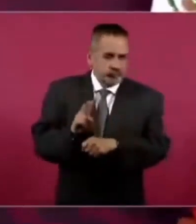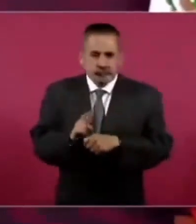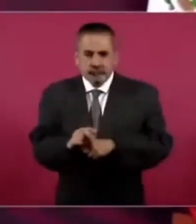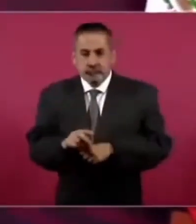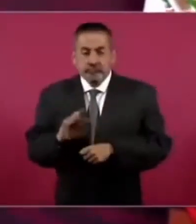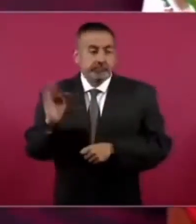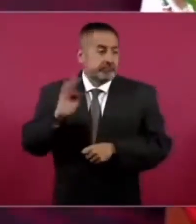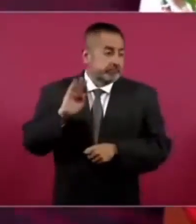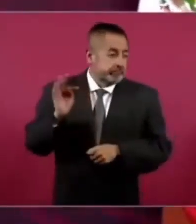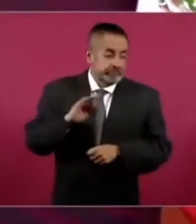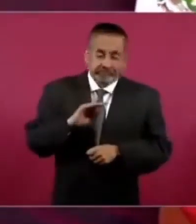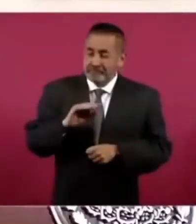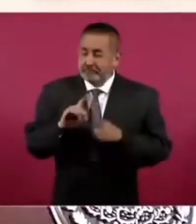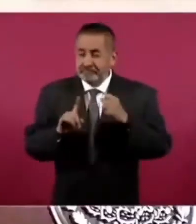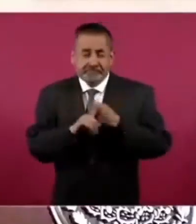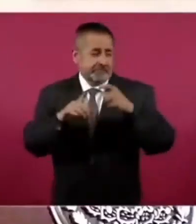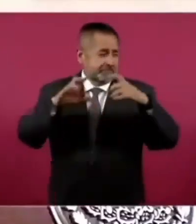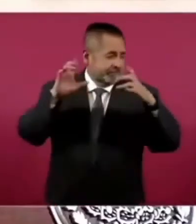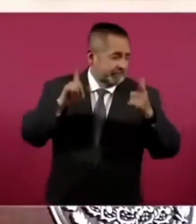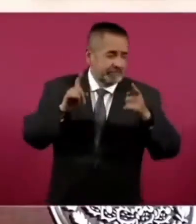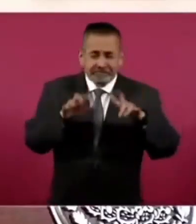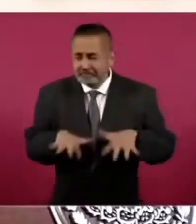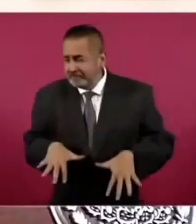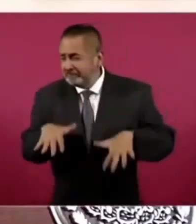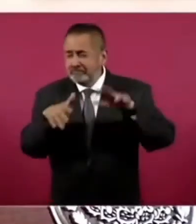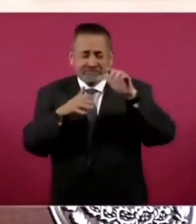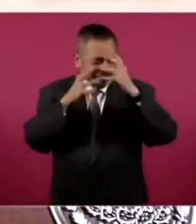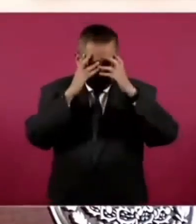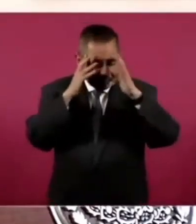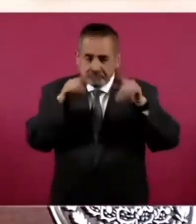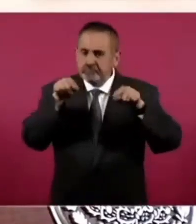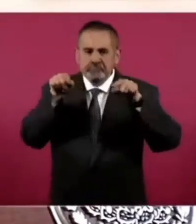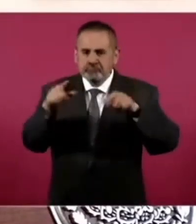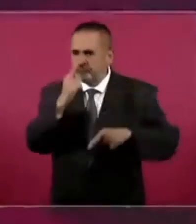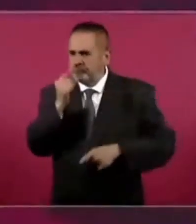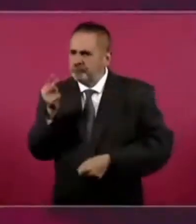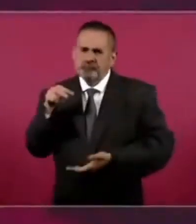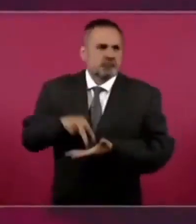llueve, truene, relampaguee. Ahí están. Ahí están.